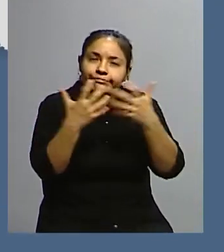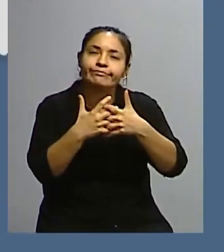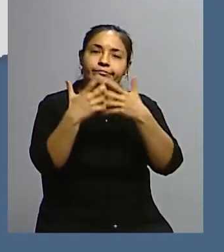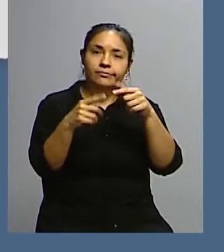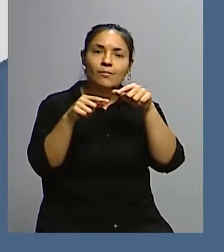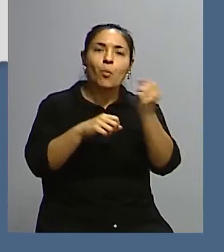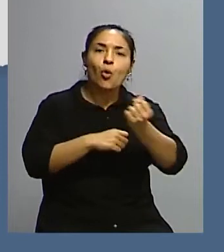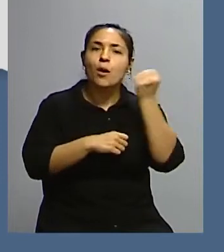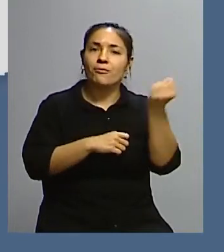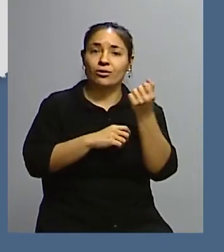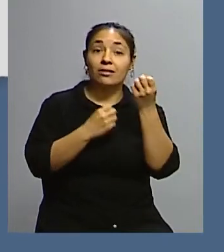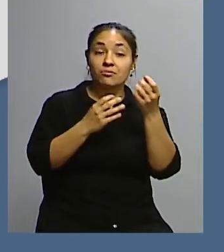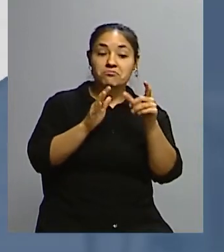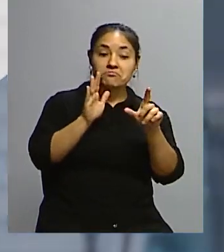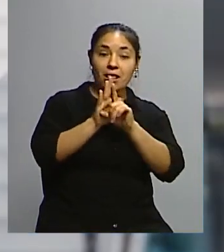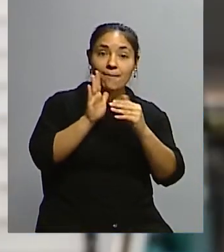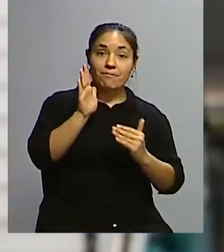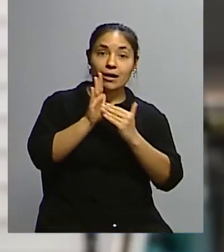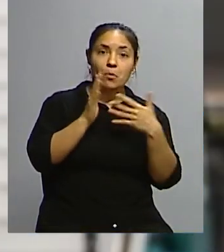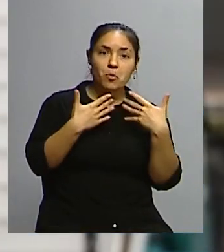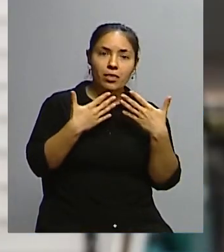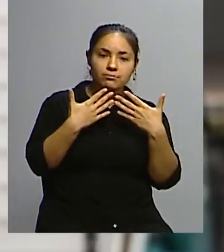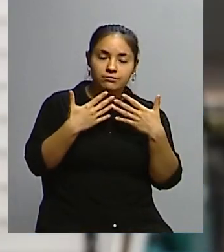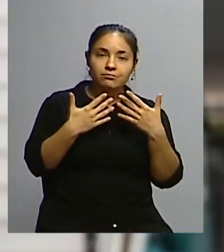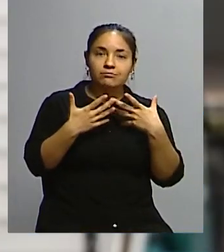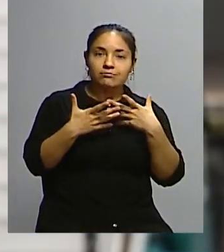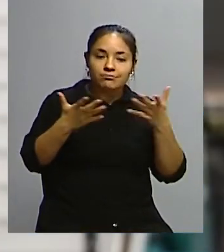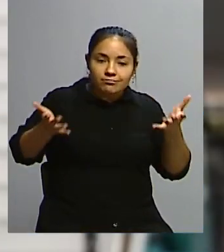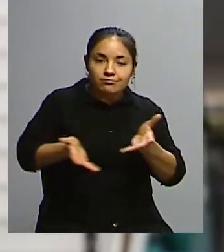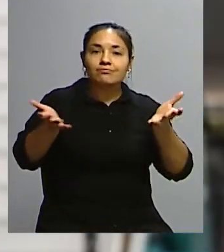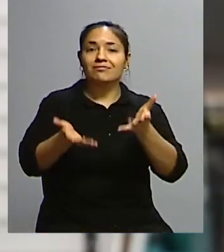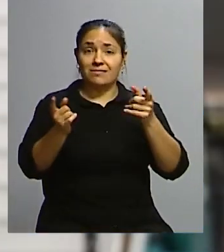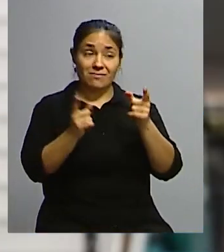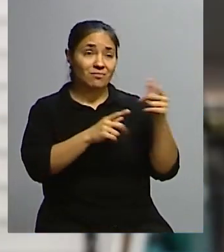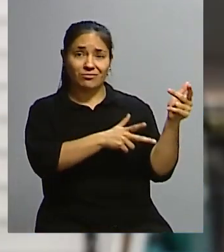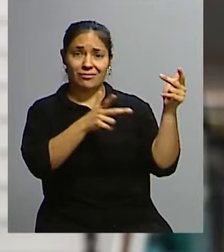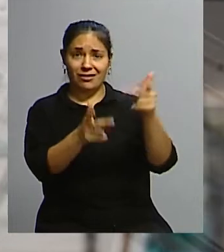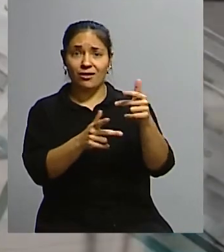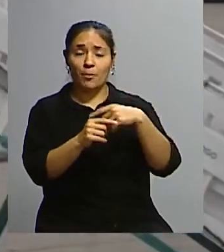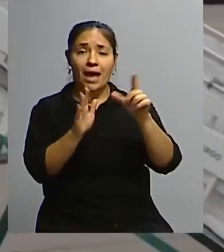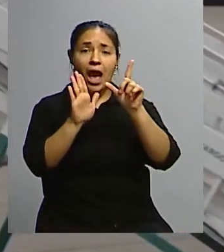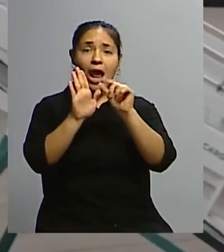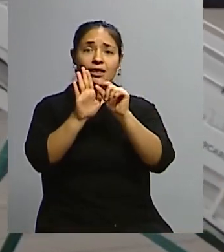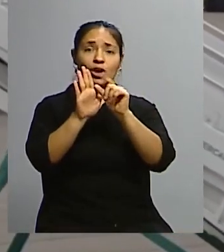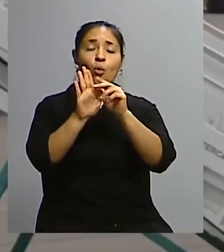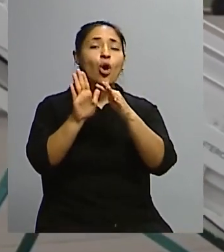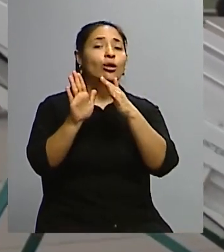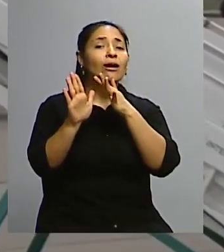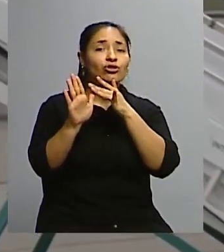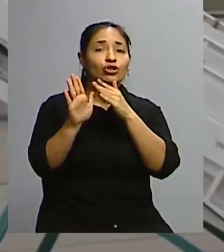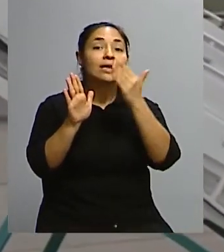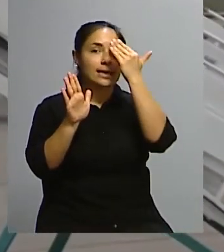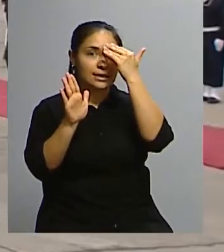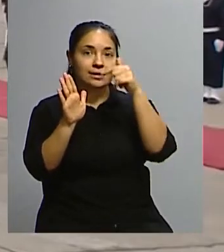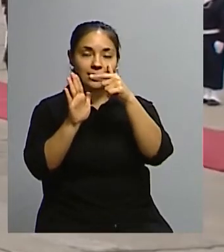abra justamente algo que también, ya que usted indicó, se refirió usted al artículo 14 y 15,